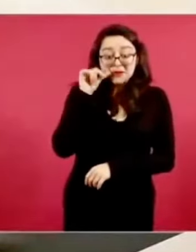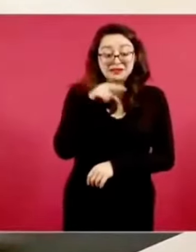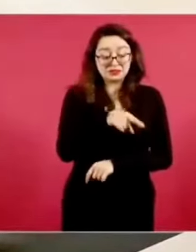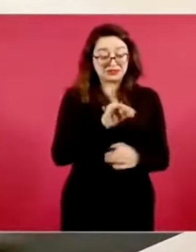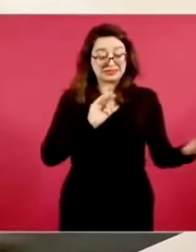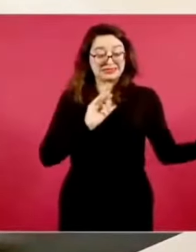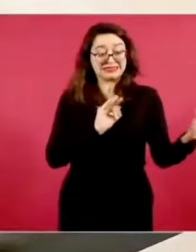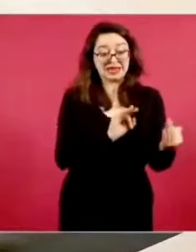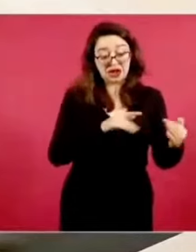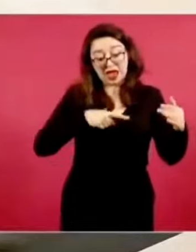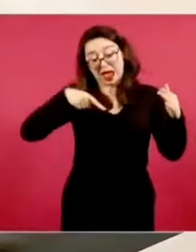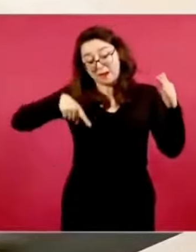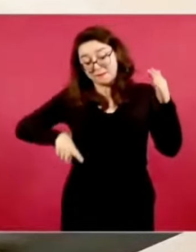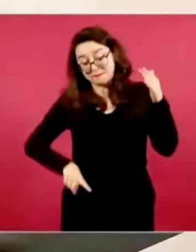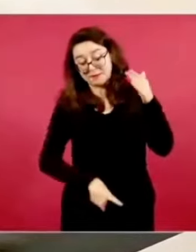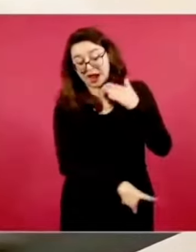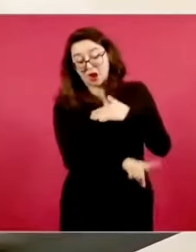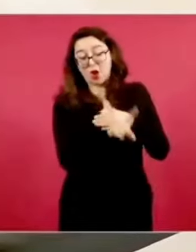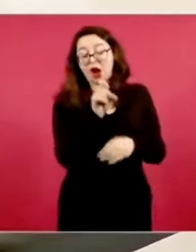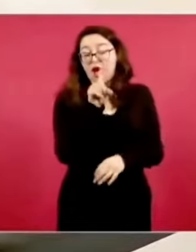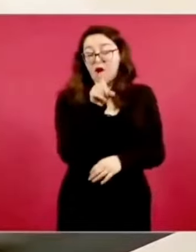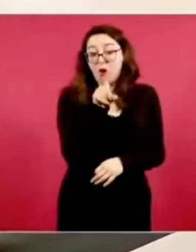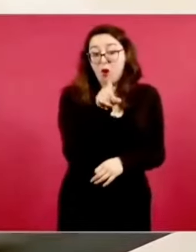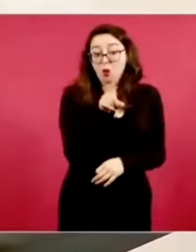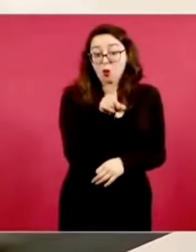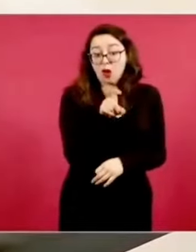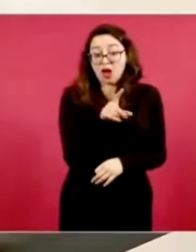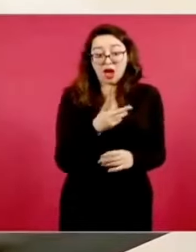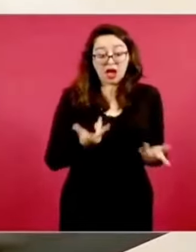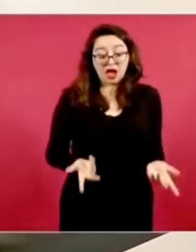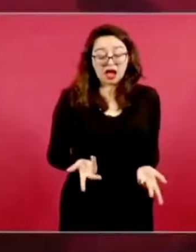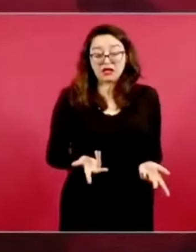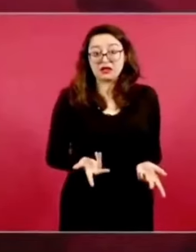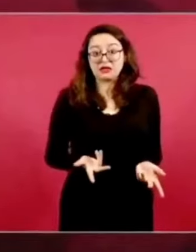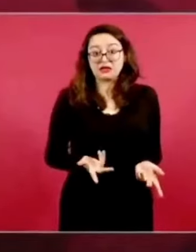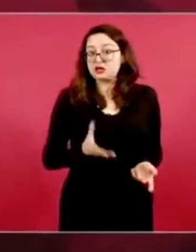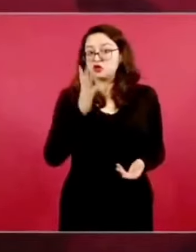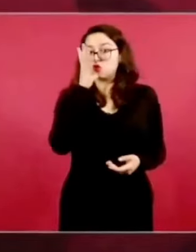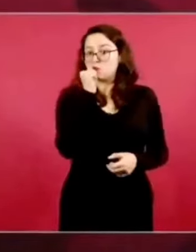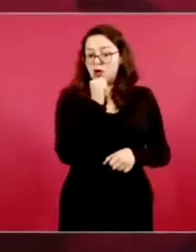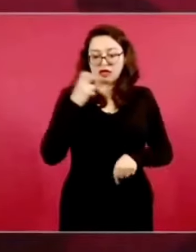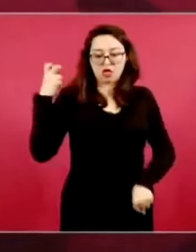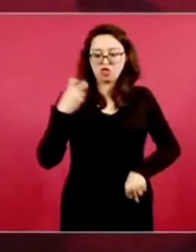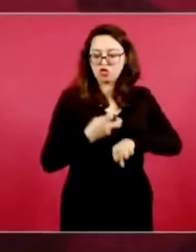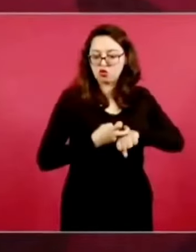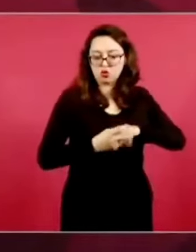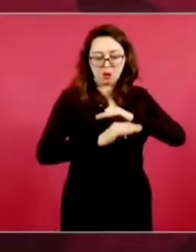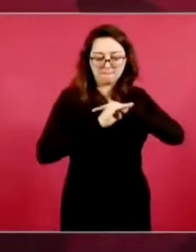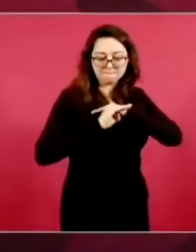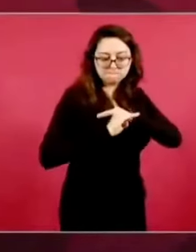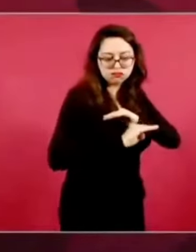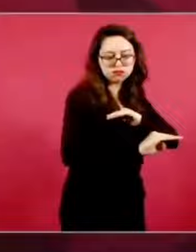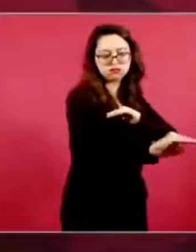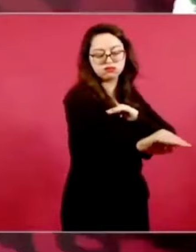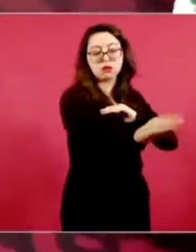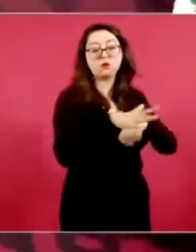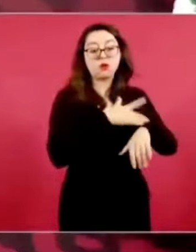las pistas, tienen que tener asfalto, porque constantemente hay que estar